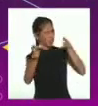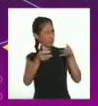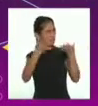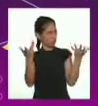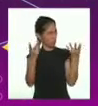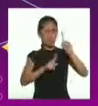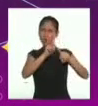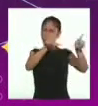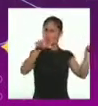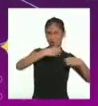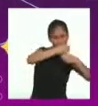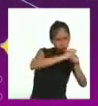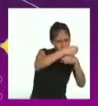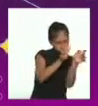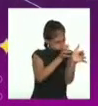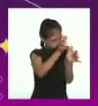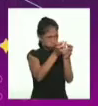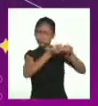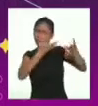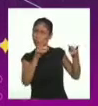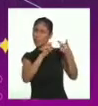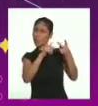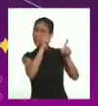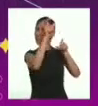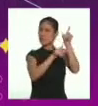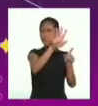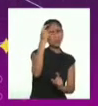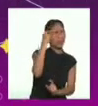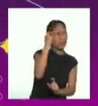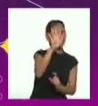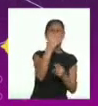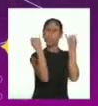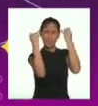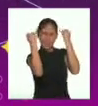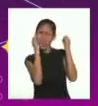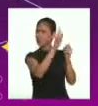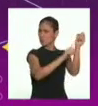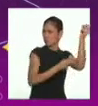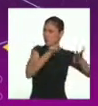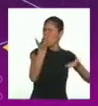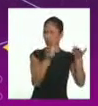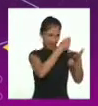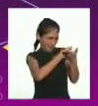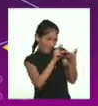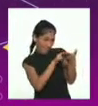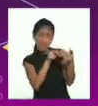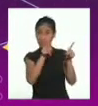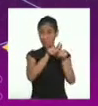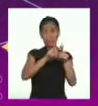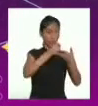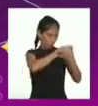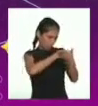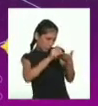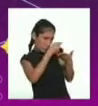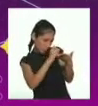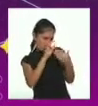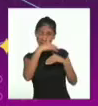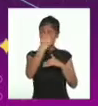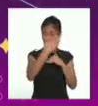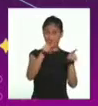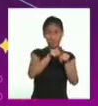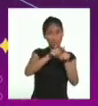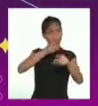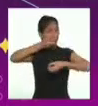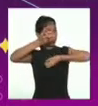la creación de los lugares o las creencias de las personas de un pueblo. Y son transmitidas de manera oral para que se